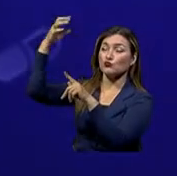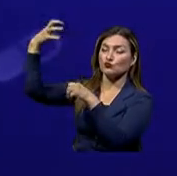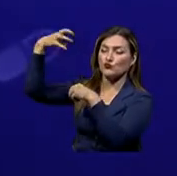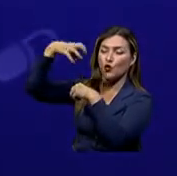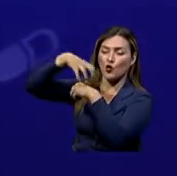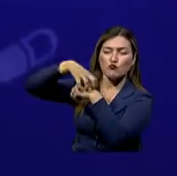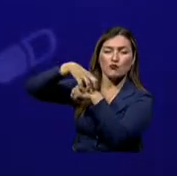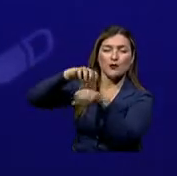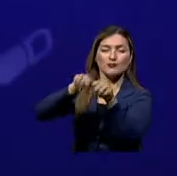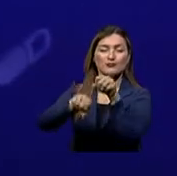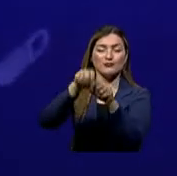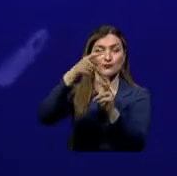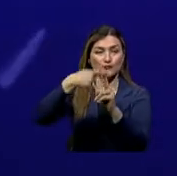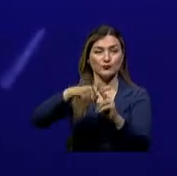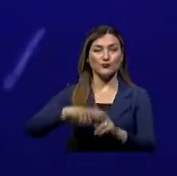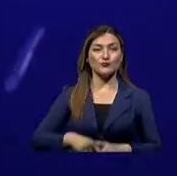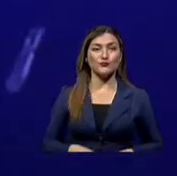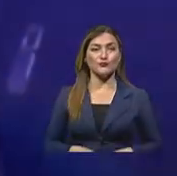Aquí empezamos.